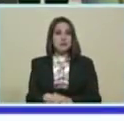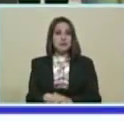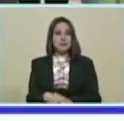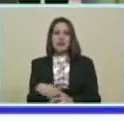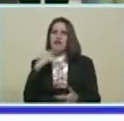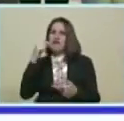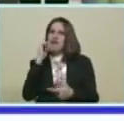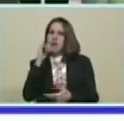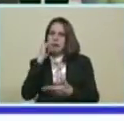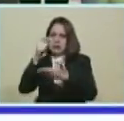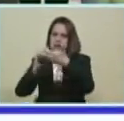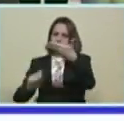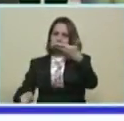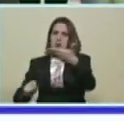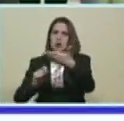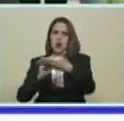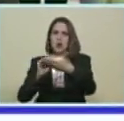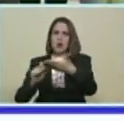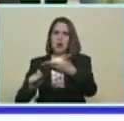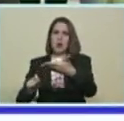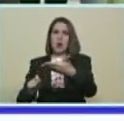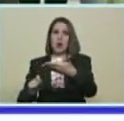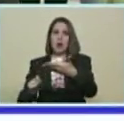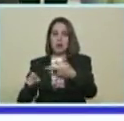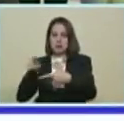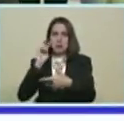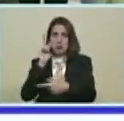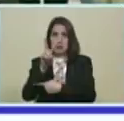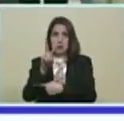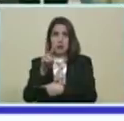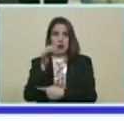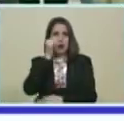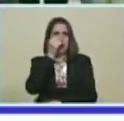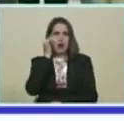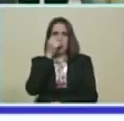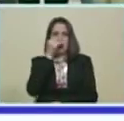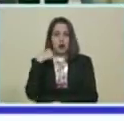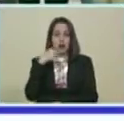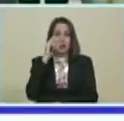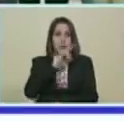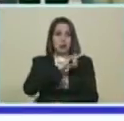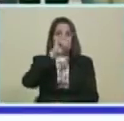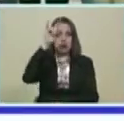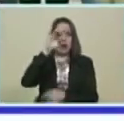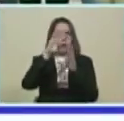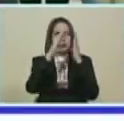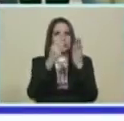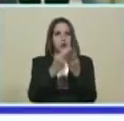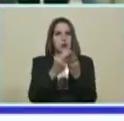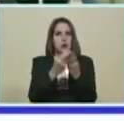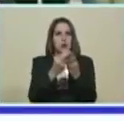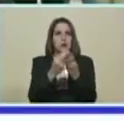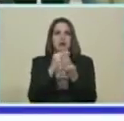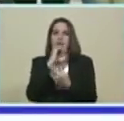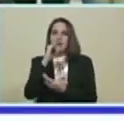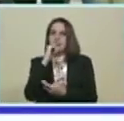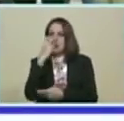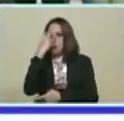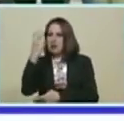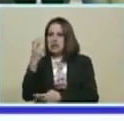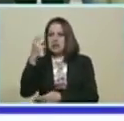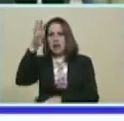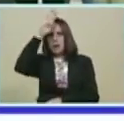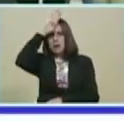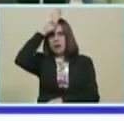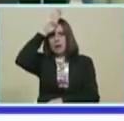reporte Que hicieron No sé si ustedes Lo lograron ver Yo porque Como estaba viajando Lo vi en el mundo El reporte De la visita Del